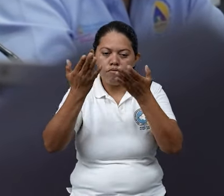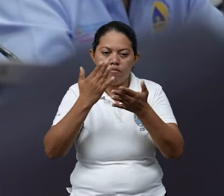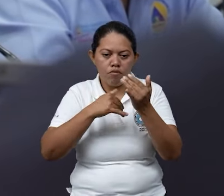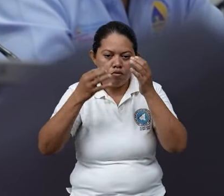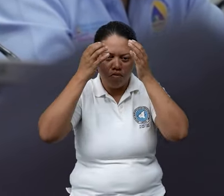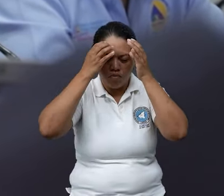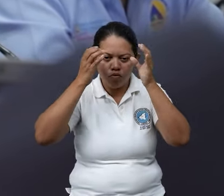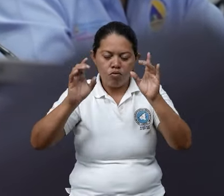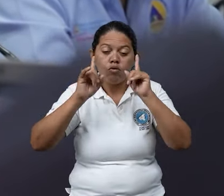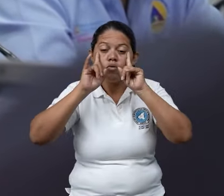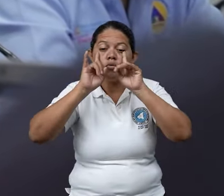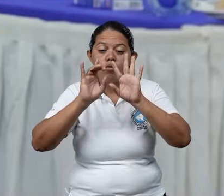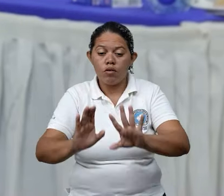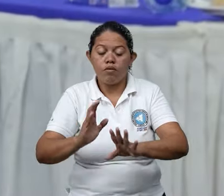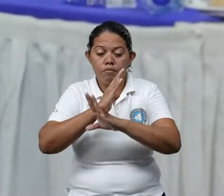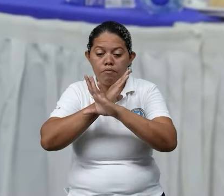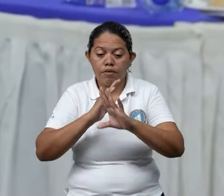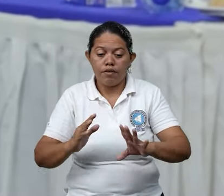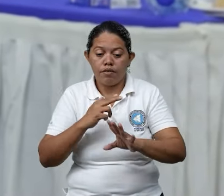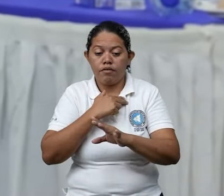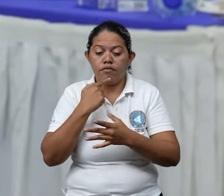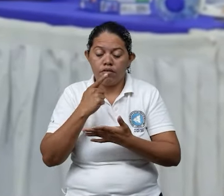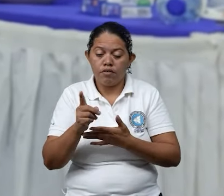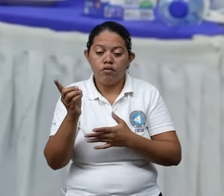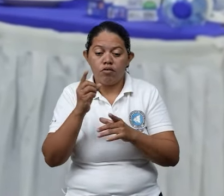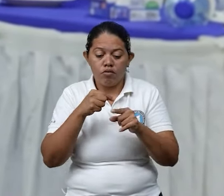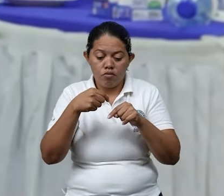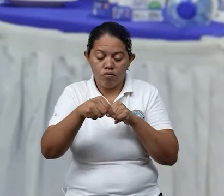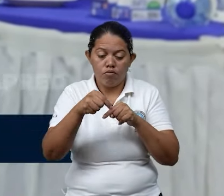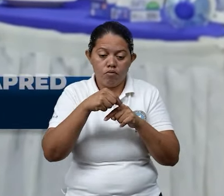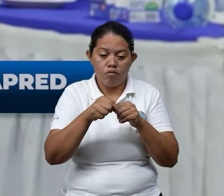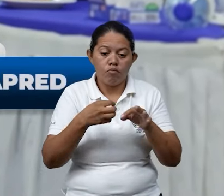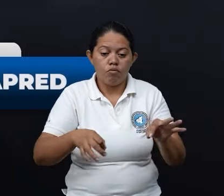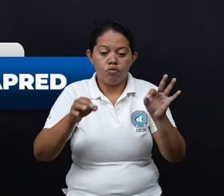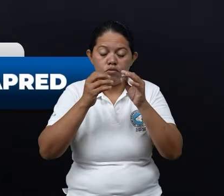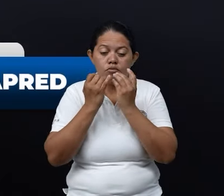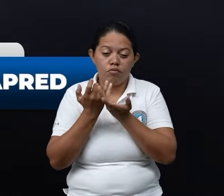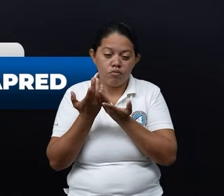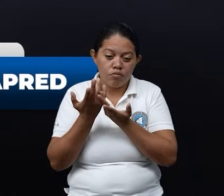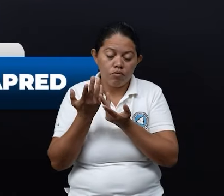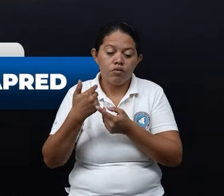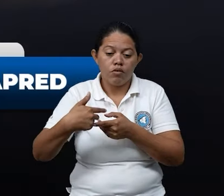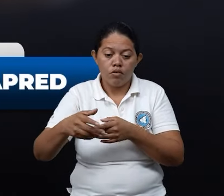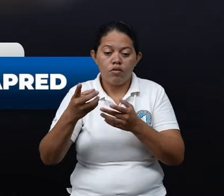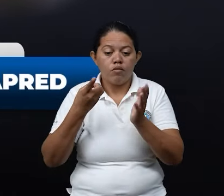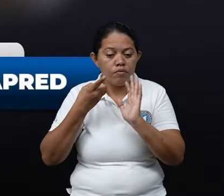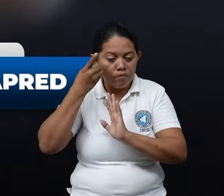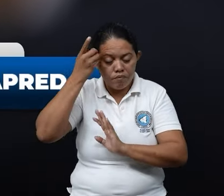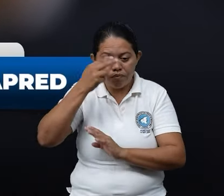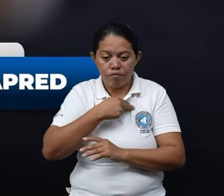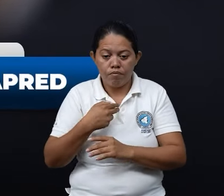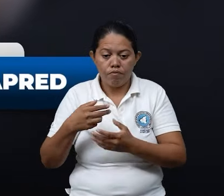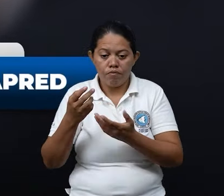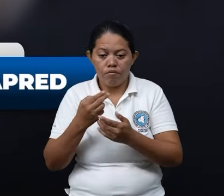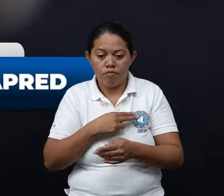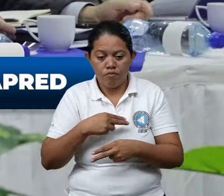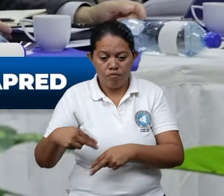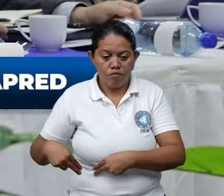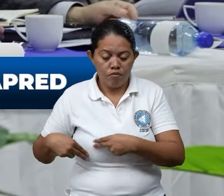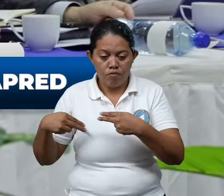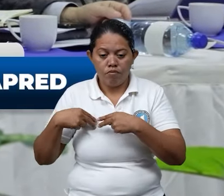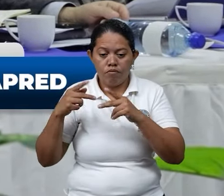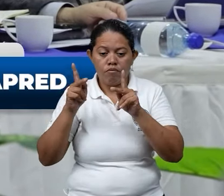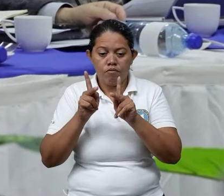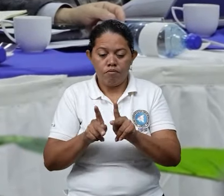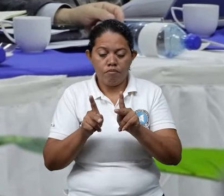de una cultura de prevención del riesgo en municipios costeros así como potenciar el desarrollo del recurso humano en